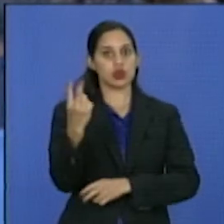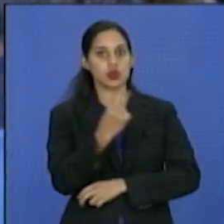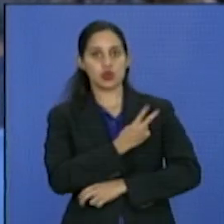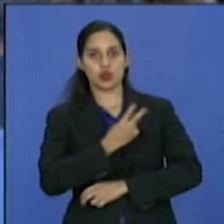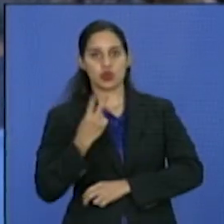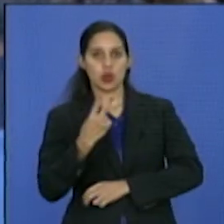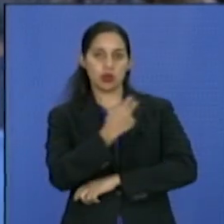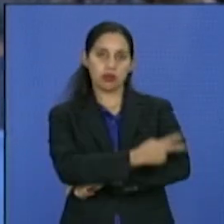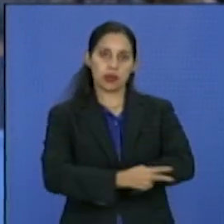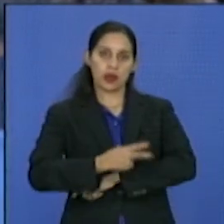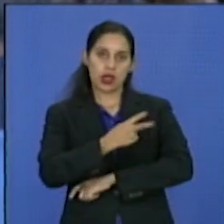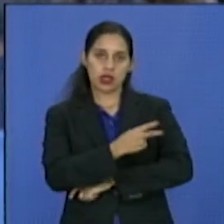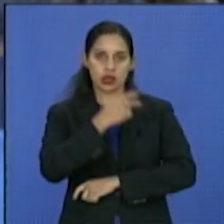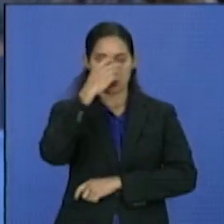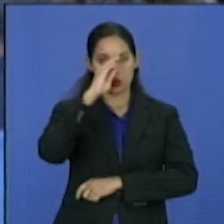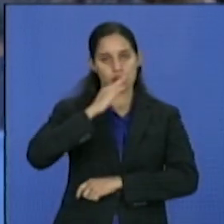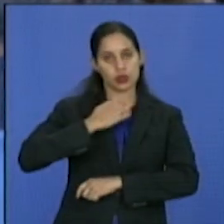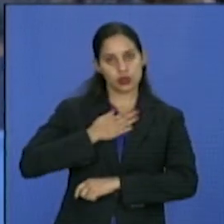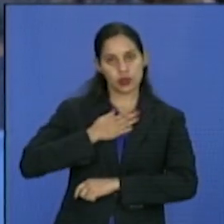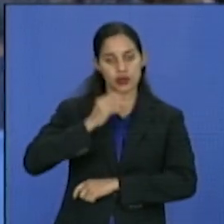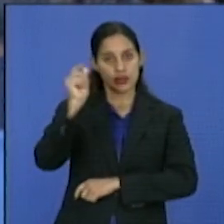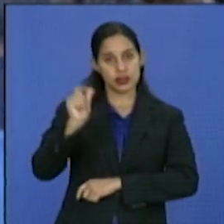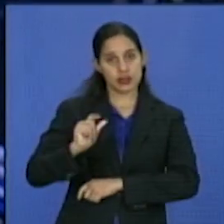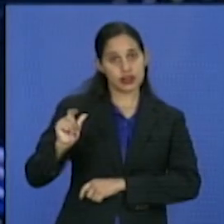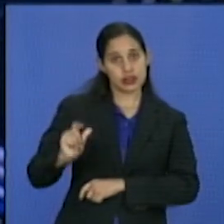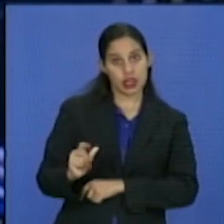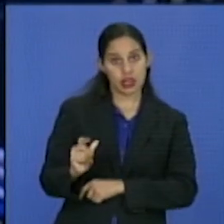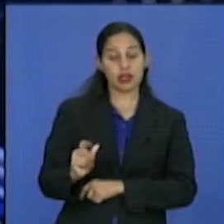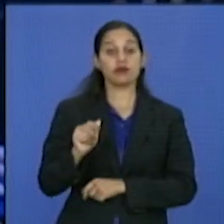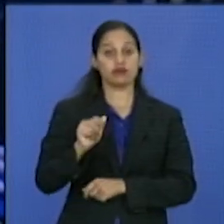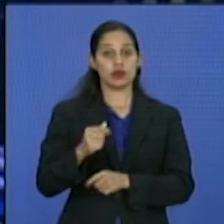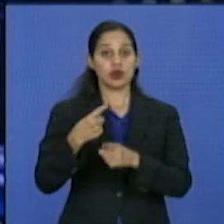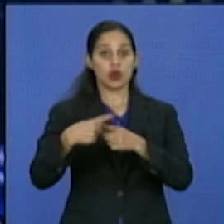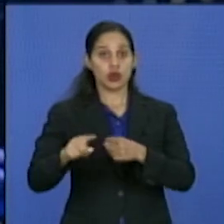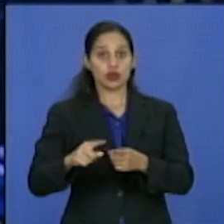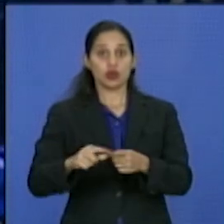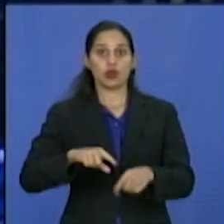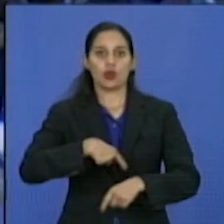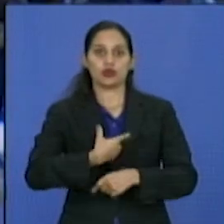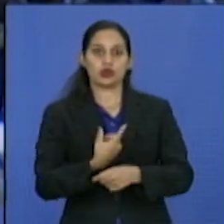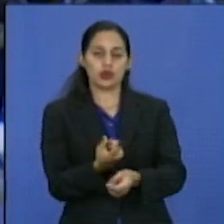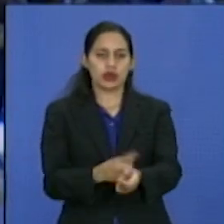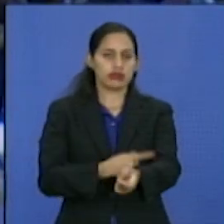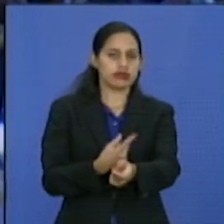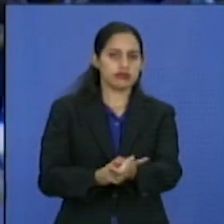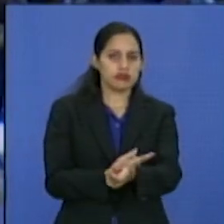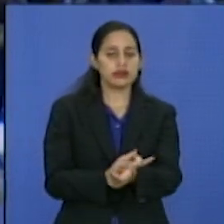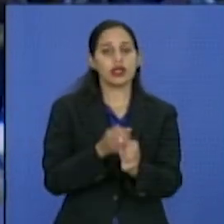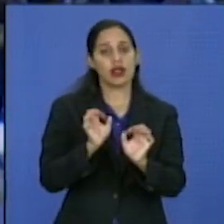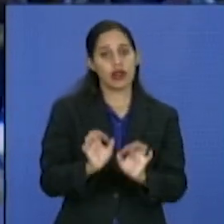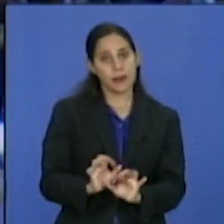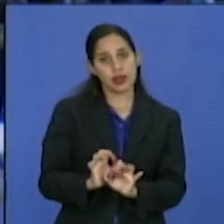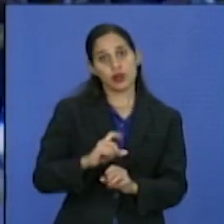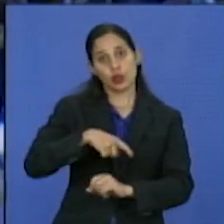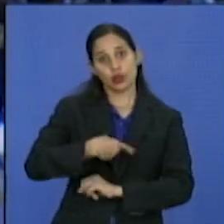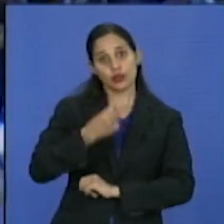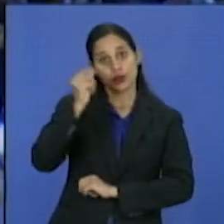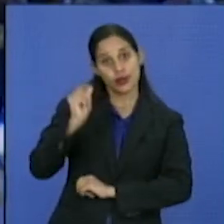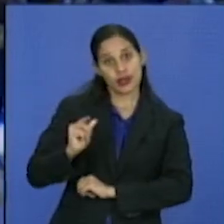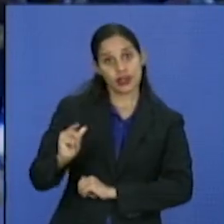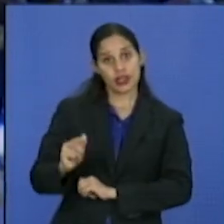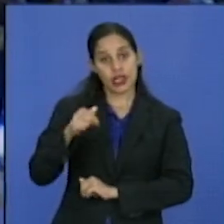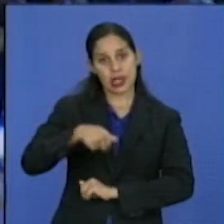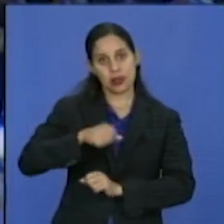culturas, de crear enlaces entre artistas y creadores italianos y cubanos, para así representar la cultura italiana arraigada en